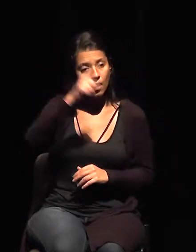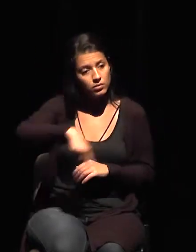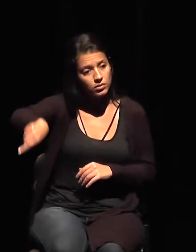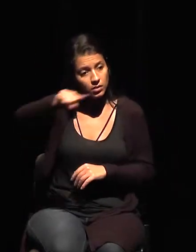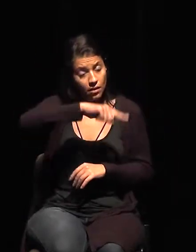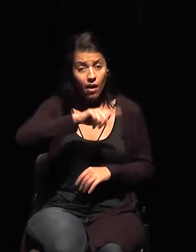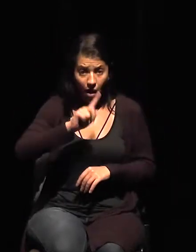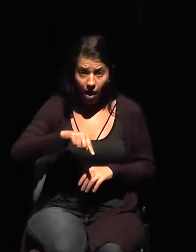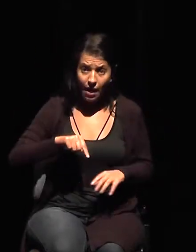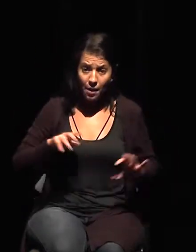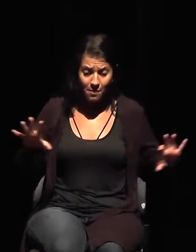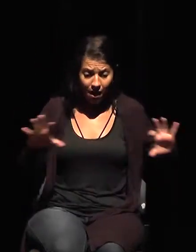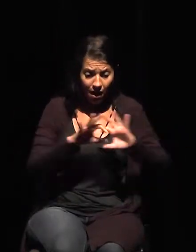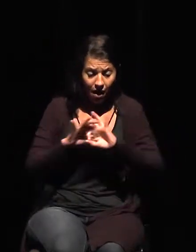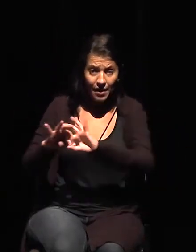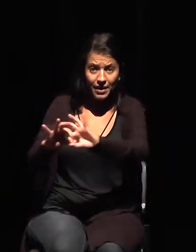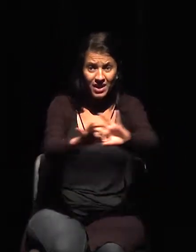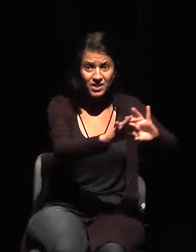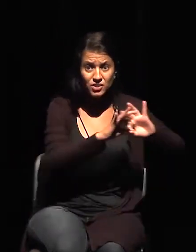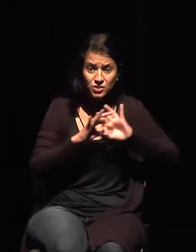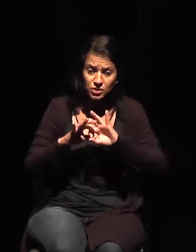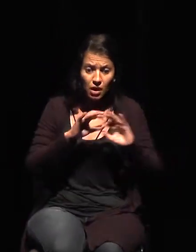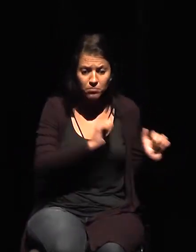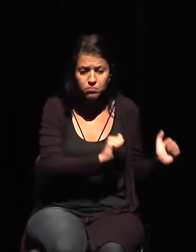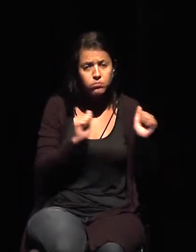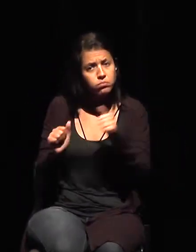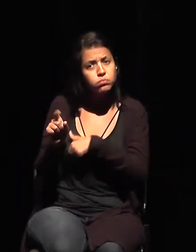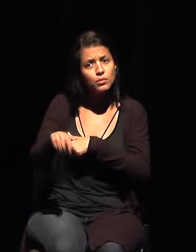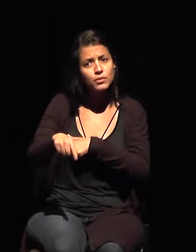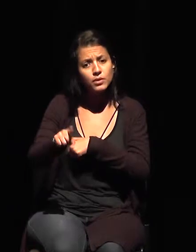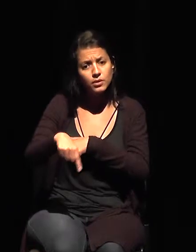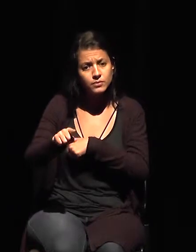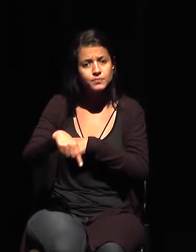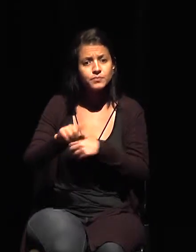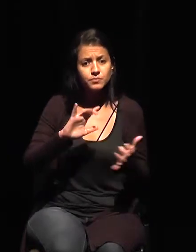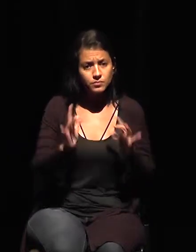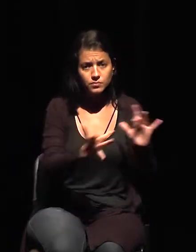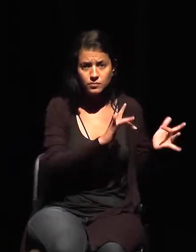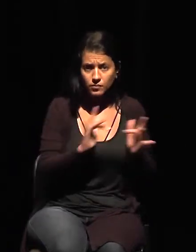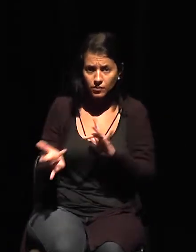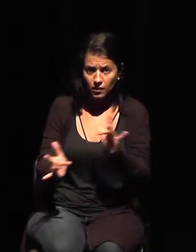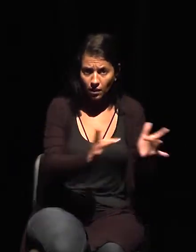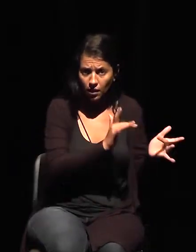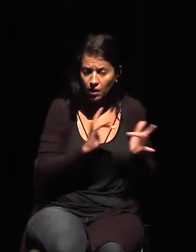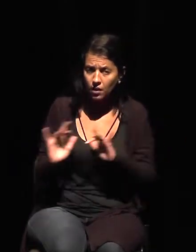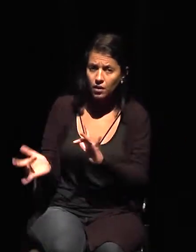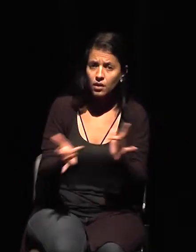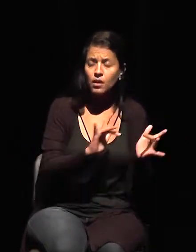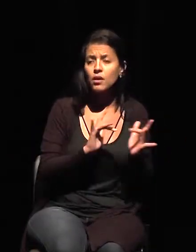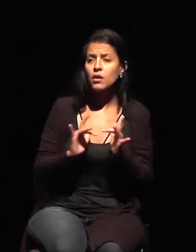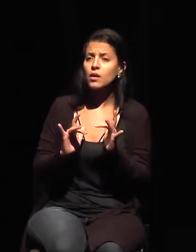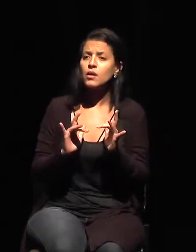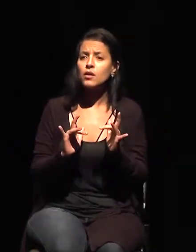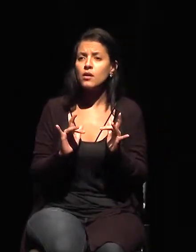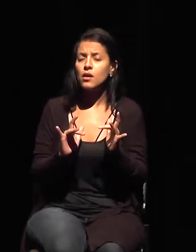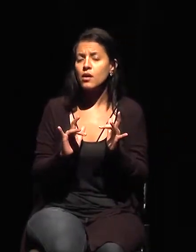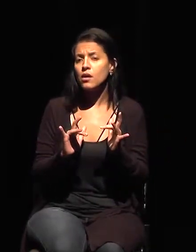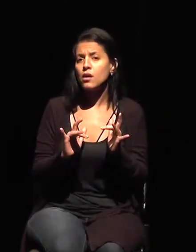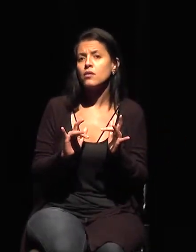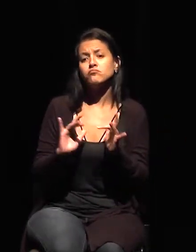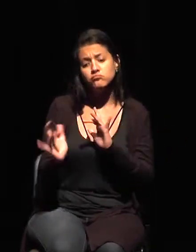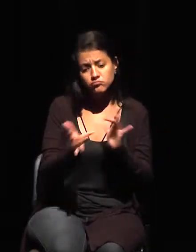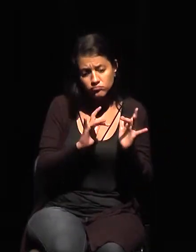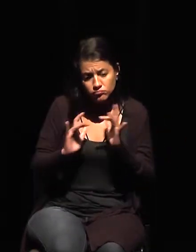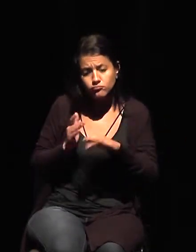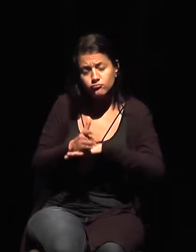poderosa y estamos al frente de esta red o formando parte de esta red y de cierta forma tenemos que ser más activos,